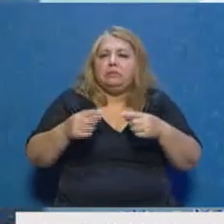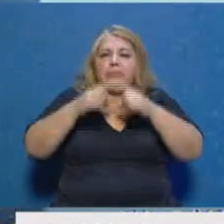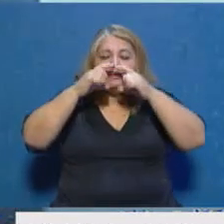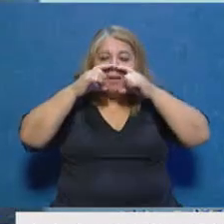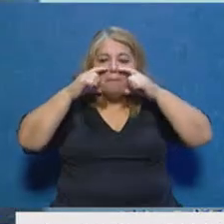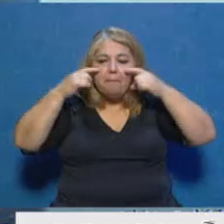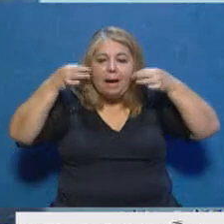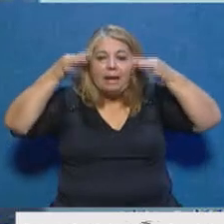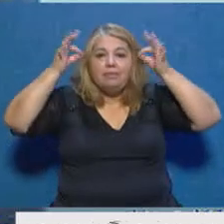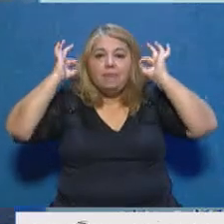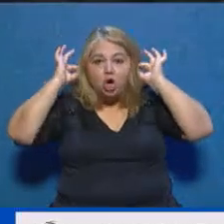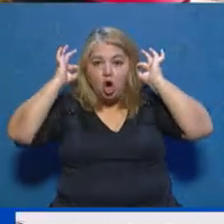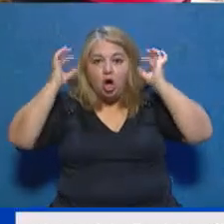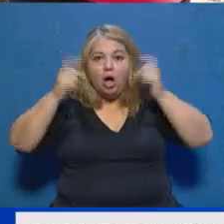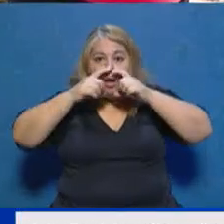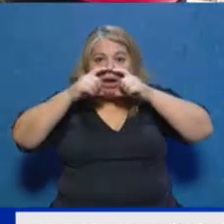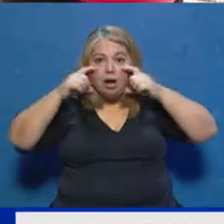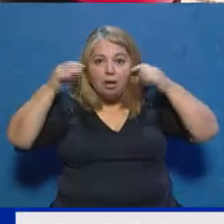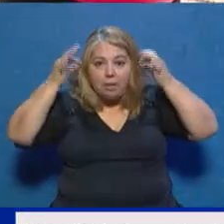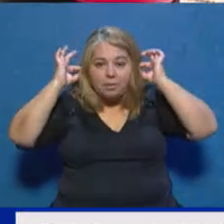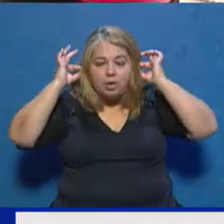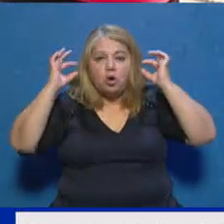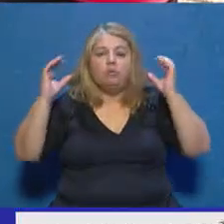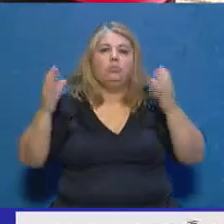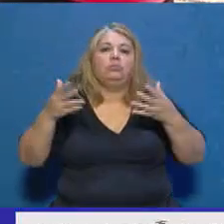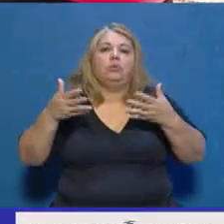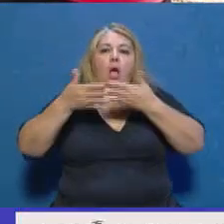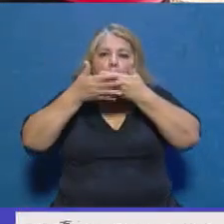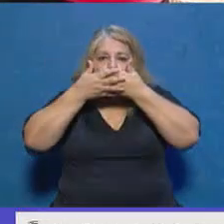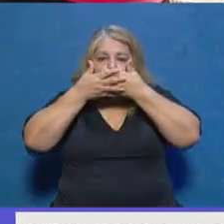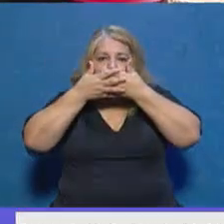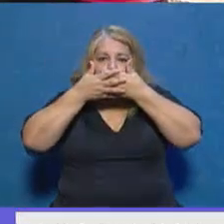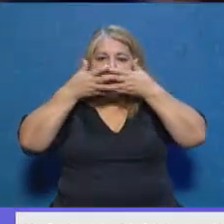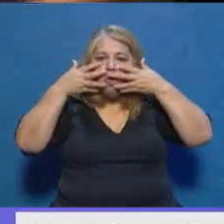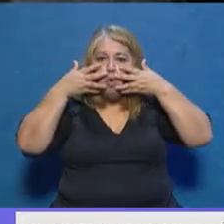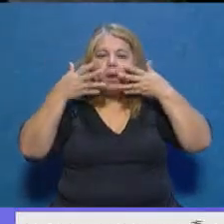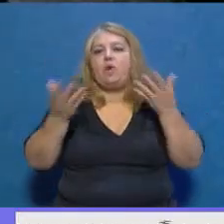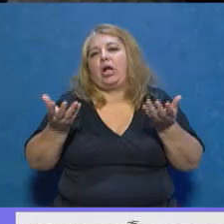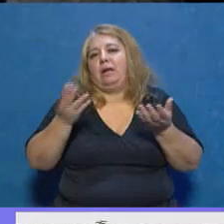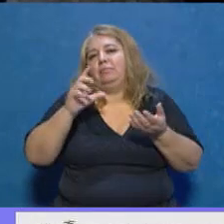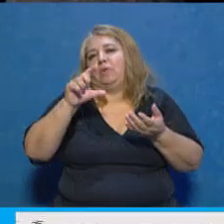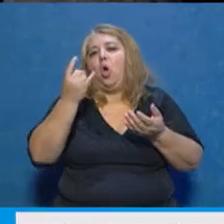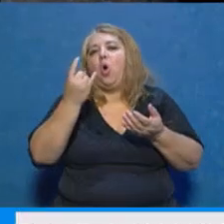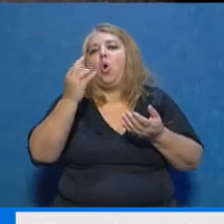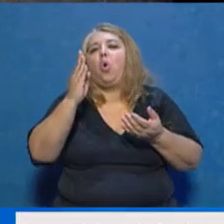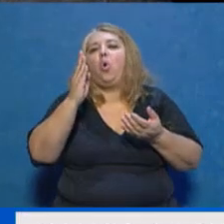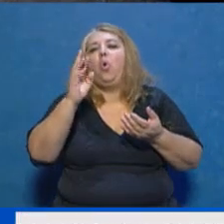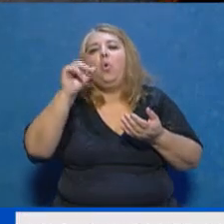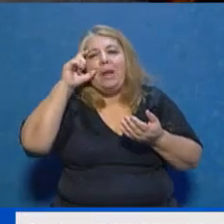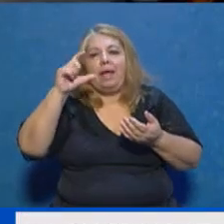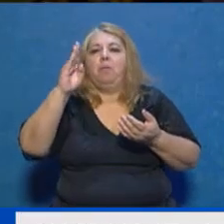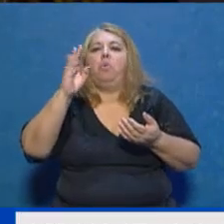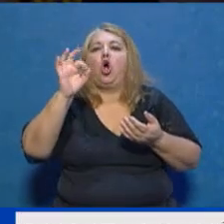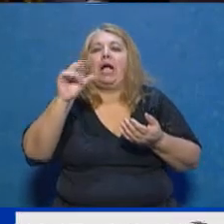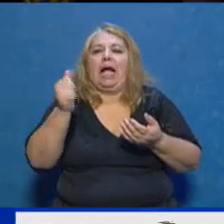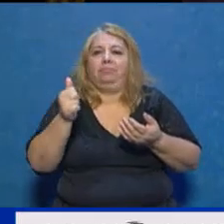los cubrebocas son los que deberían usar la gente y no es el que se